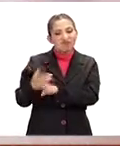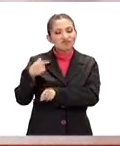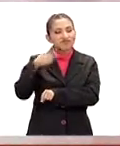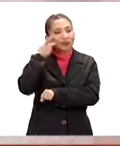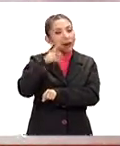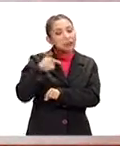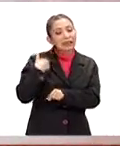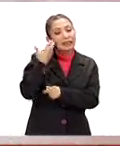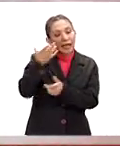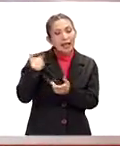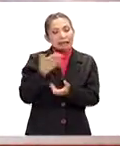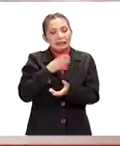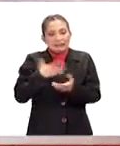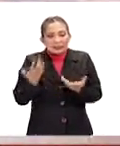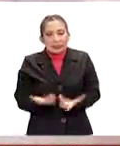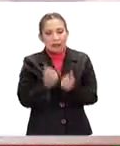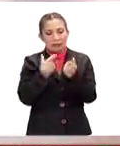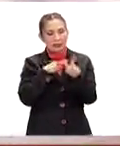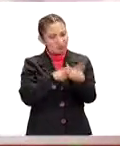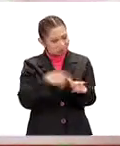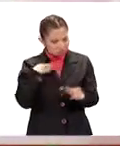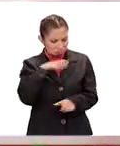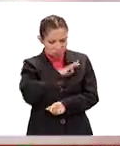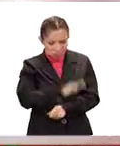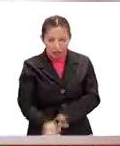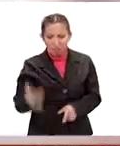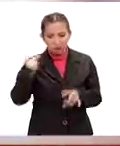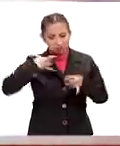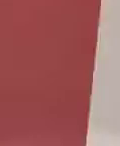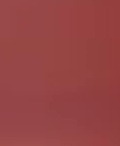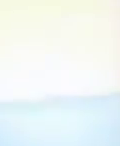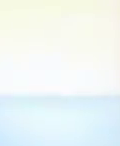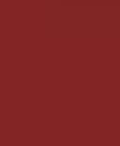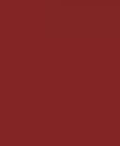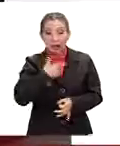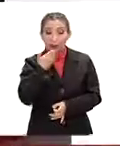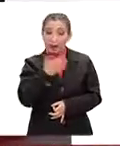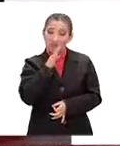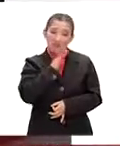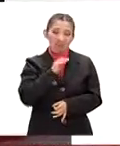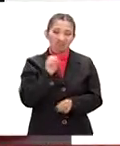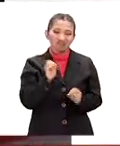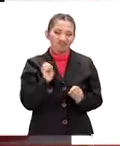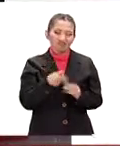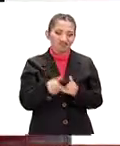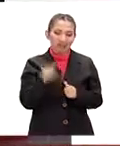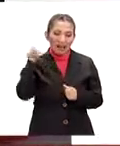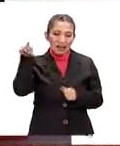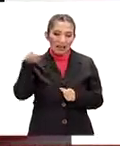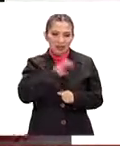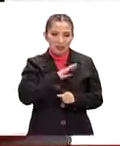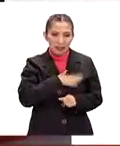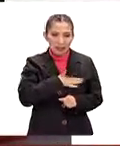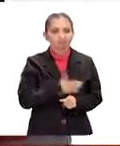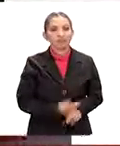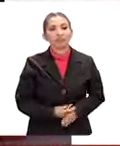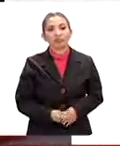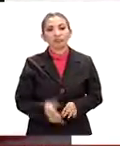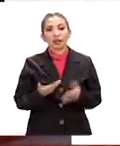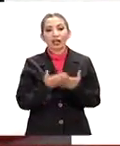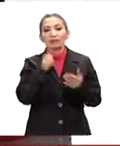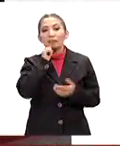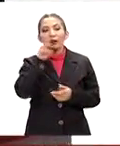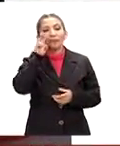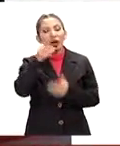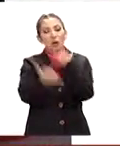pues, de reivindicarse y seguir demostrando que tiene la calidad, porque no le ha ido tan bien este arranque allá en España. Van a ver